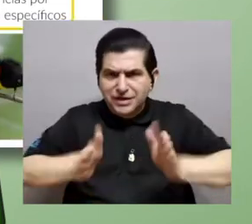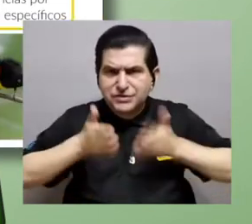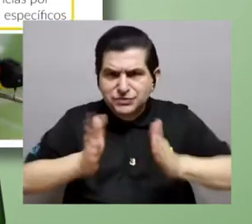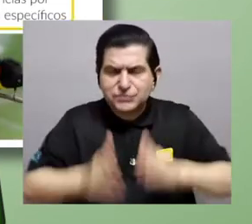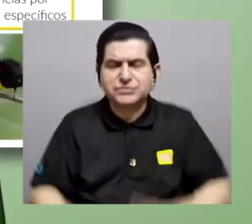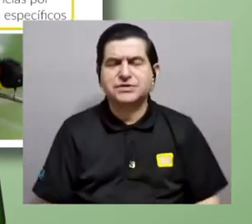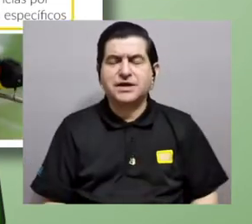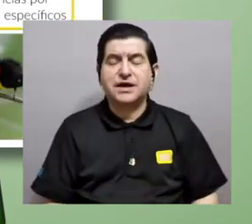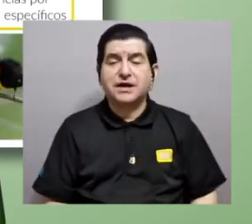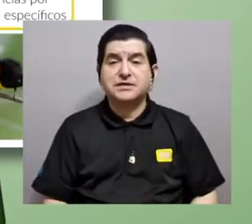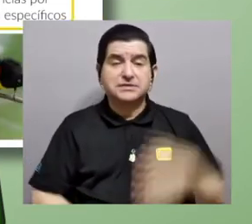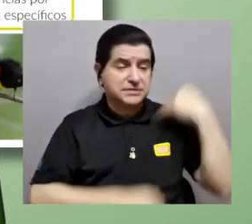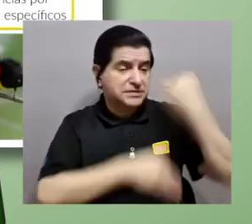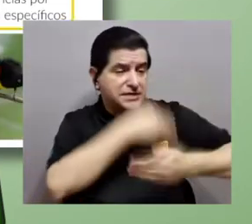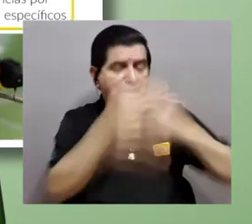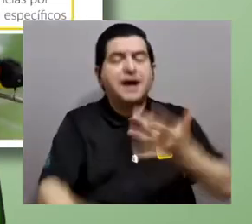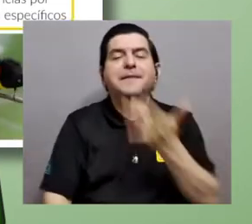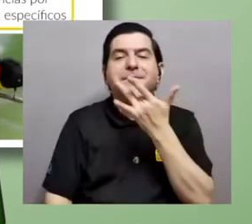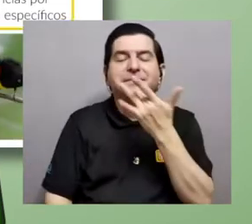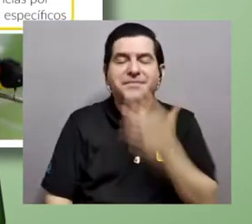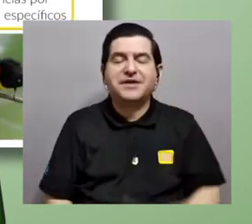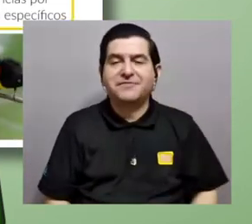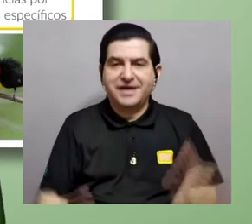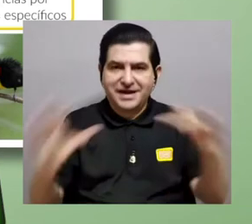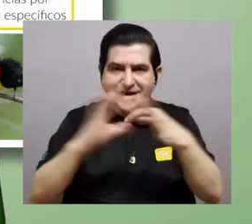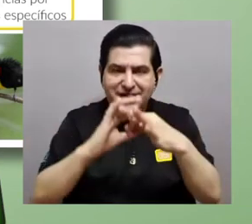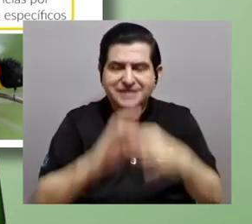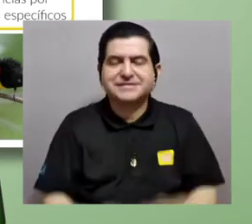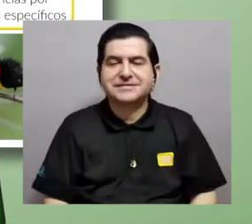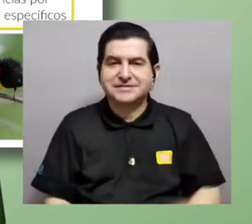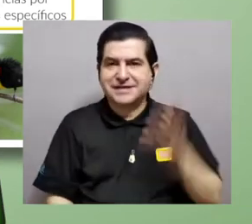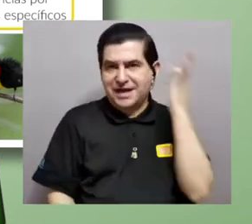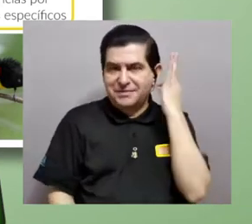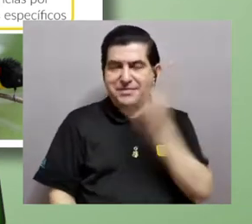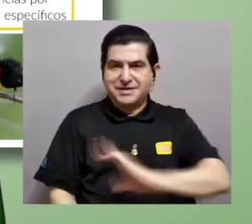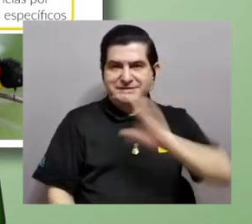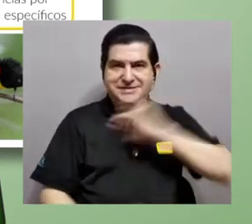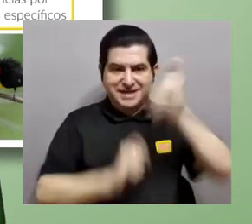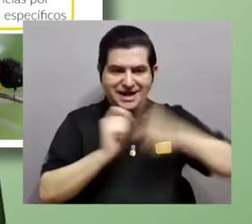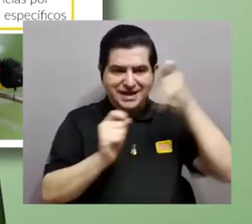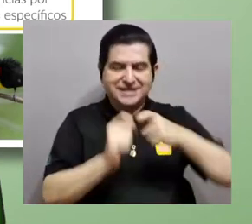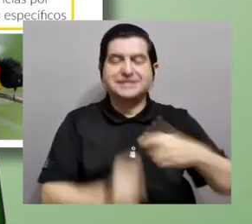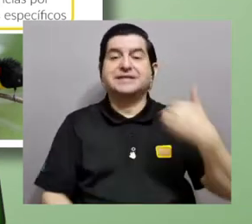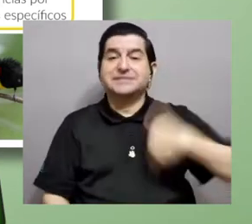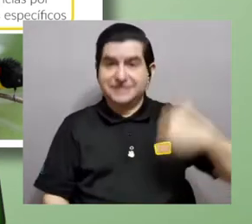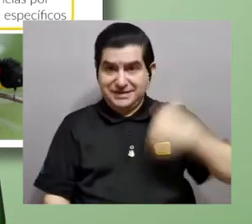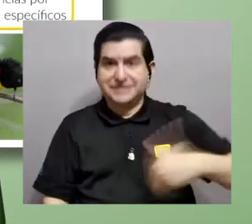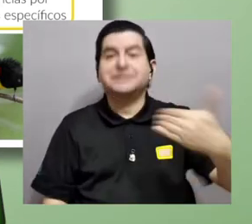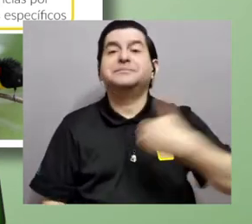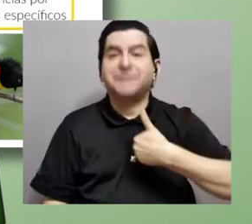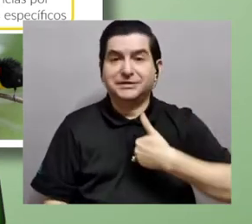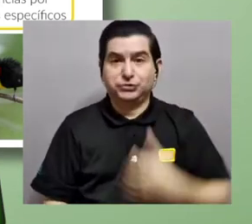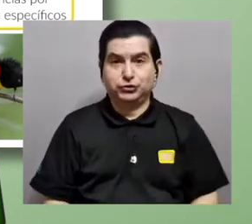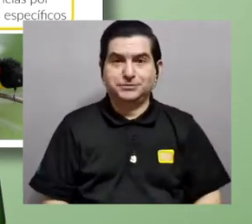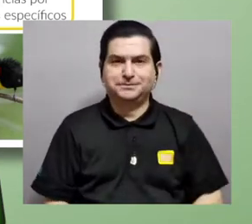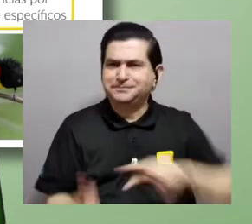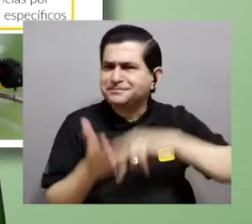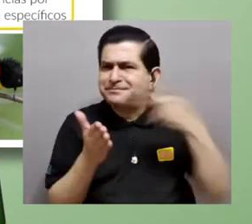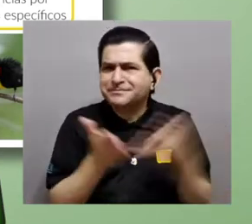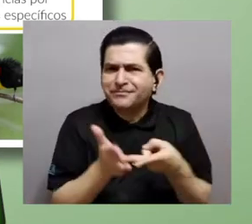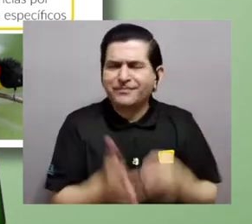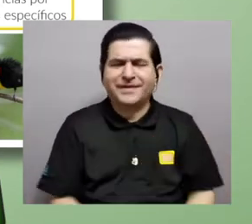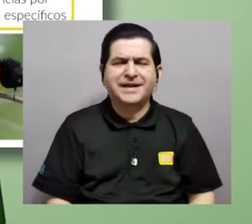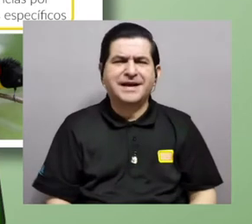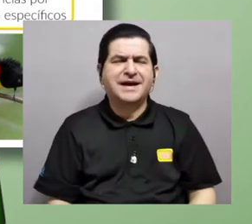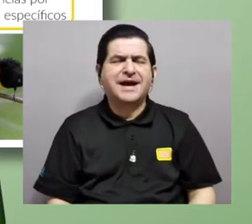evolución de preferencias sexuales en las hembras por características específicas en los machos. Es decir, el hecho de que las